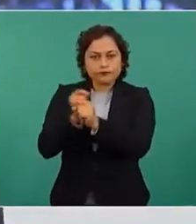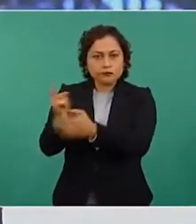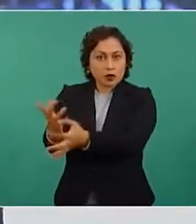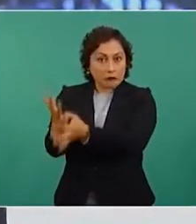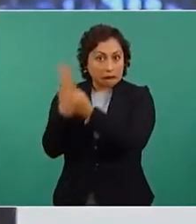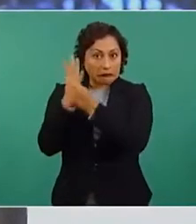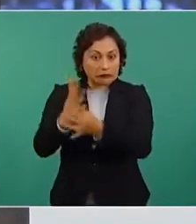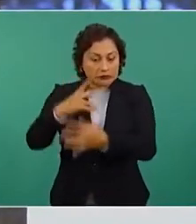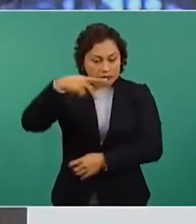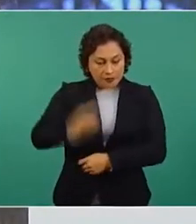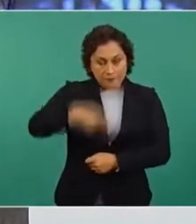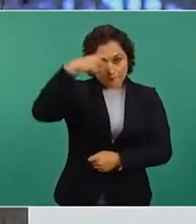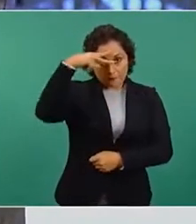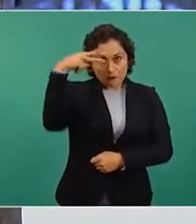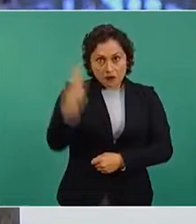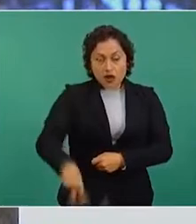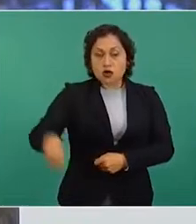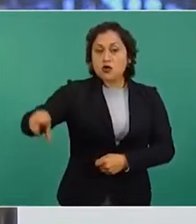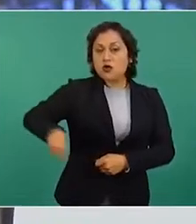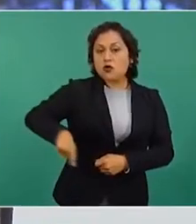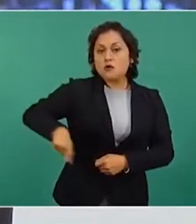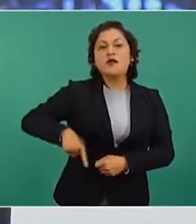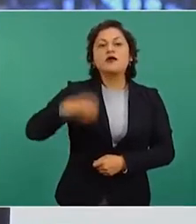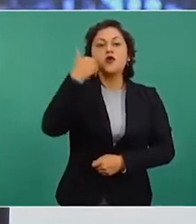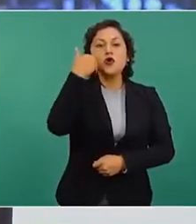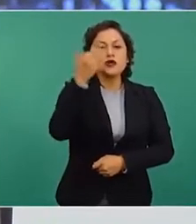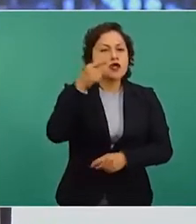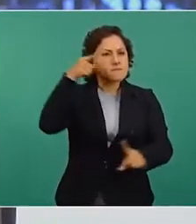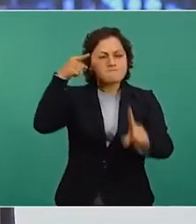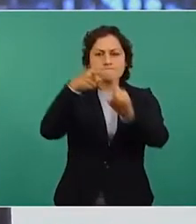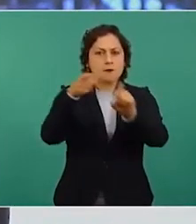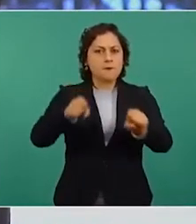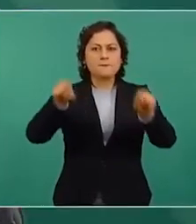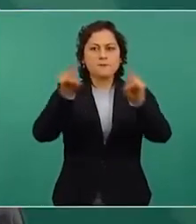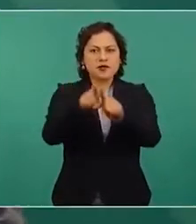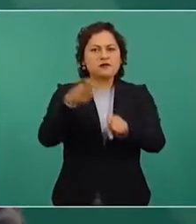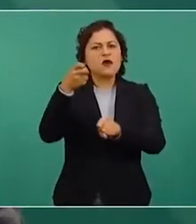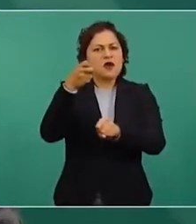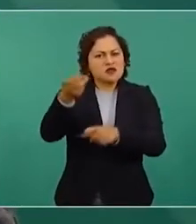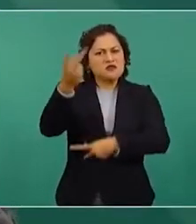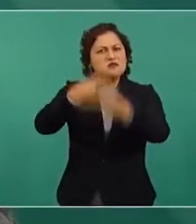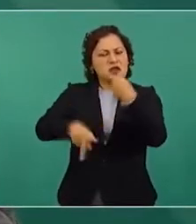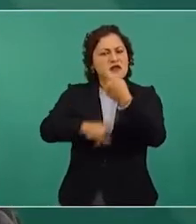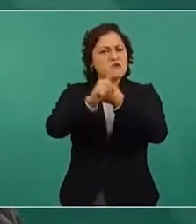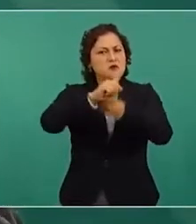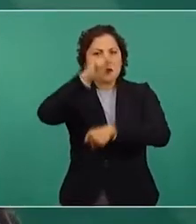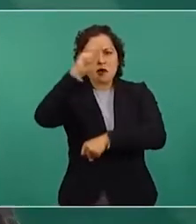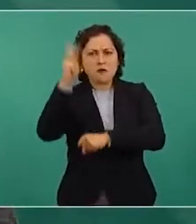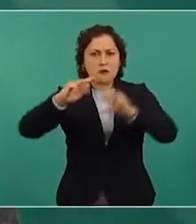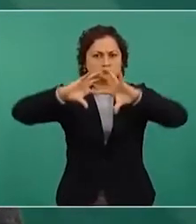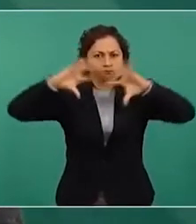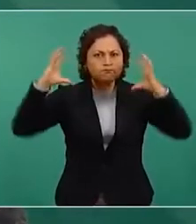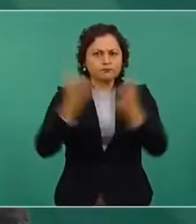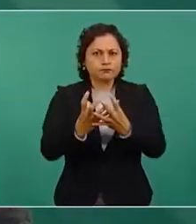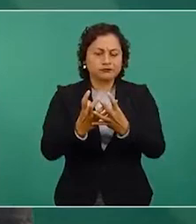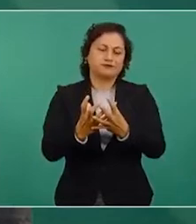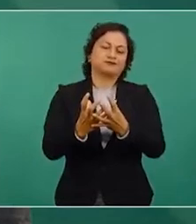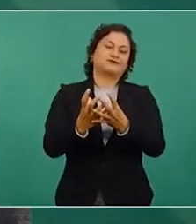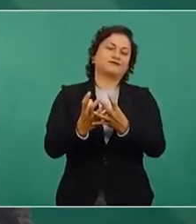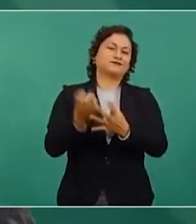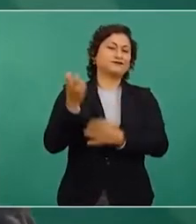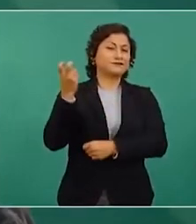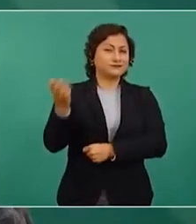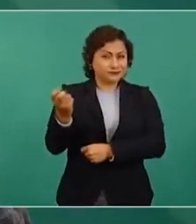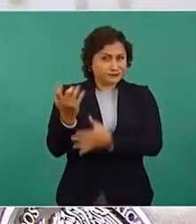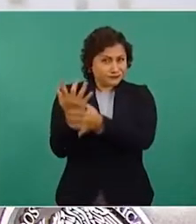energía y que eso contribuirá al cambio climático. Todo eso es falso y alarmista. Primero que nada, hay que aclarar